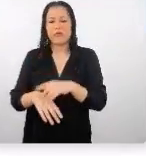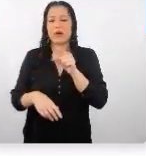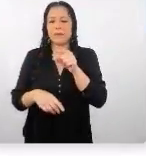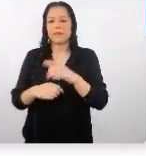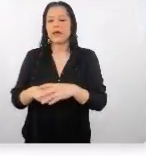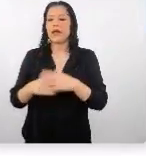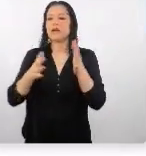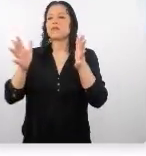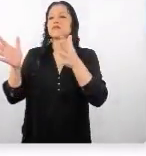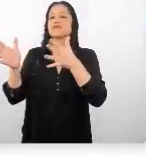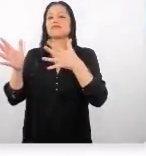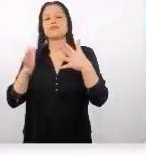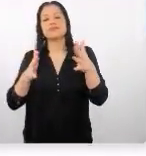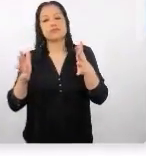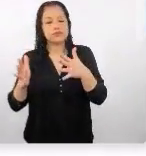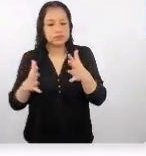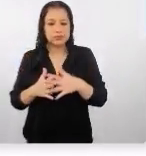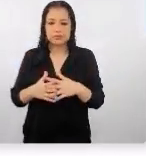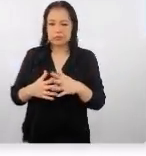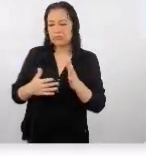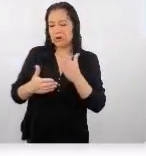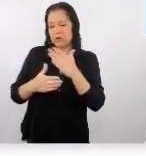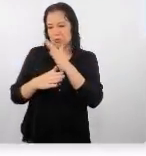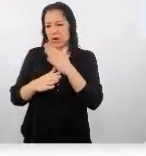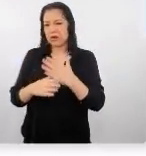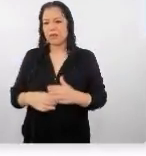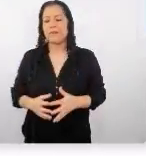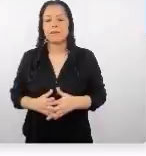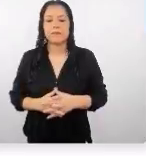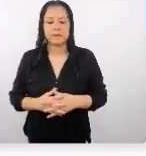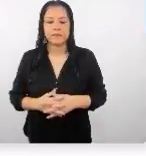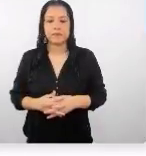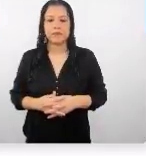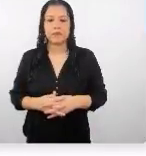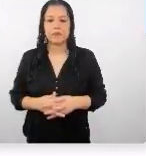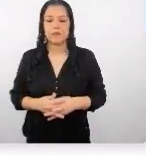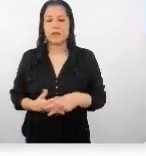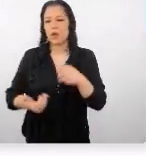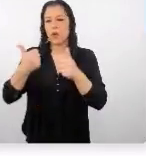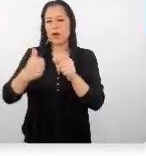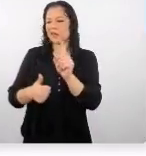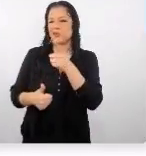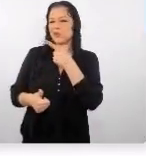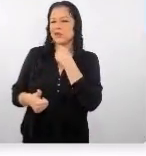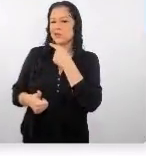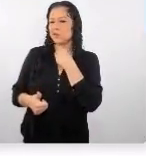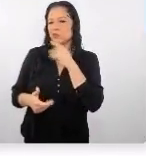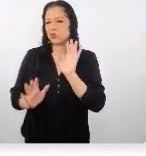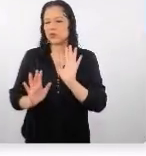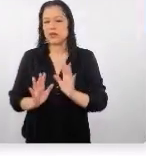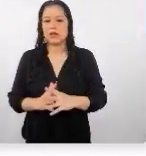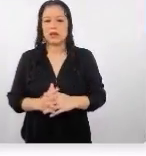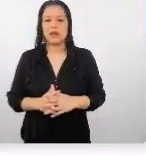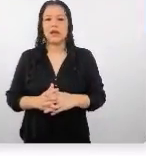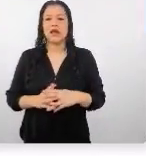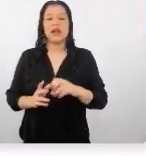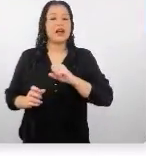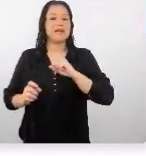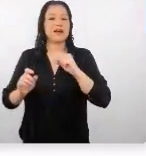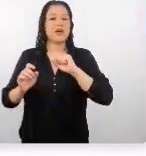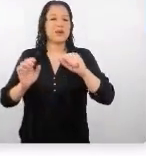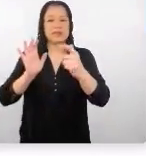aire libre aventura ligeras ¿no? ¿qué no buscan? bueno definitivamente informalidad